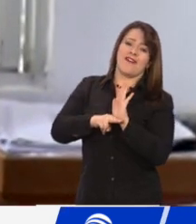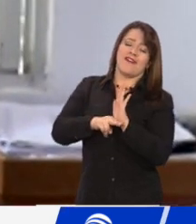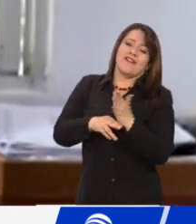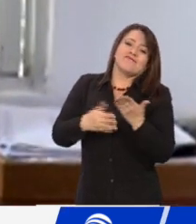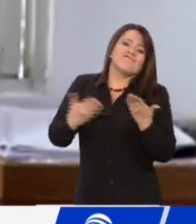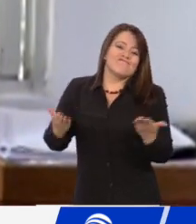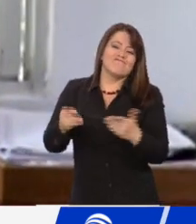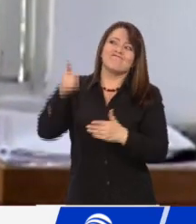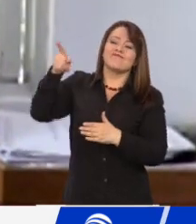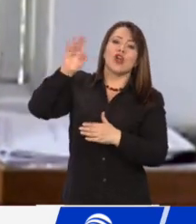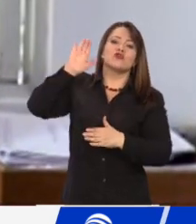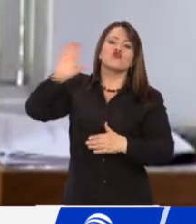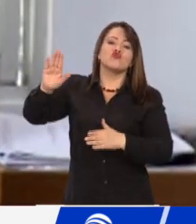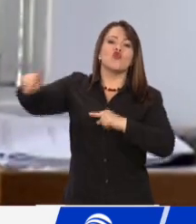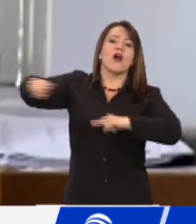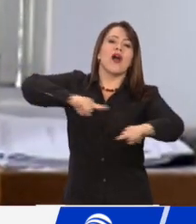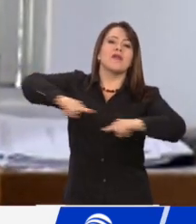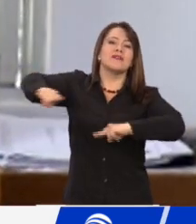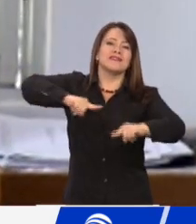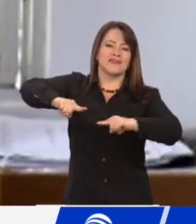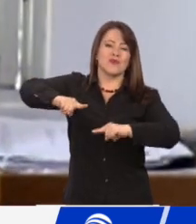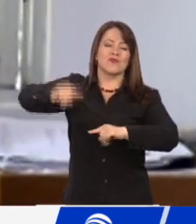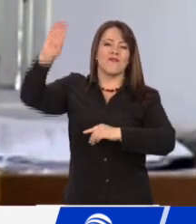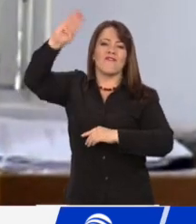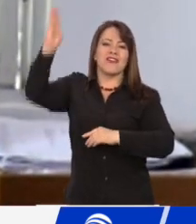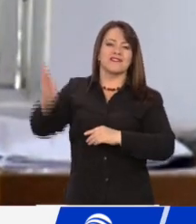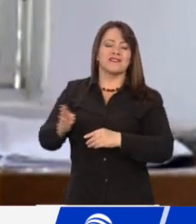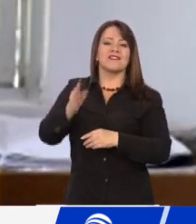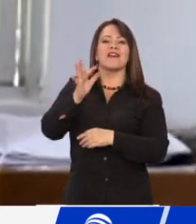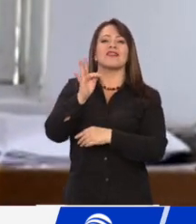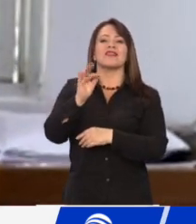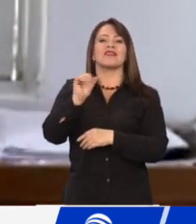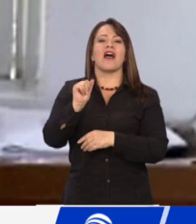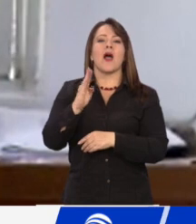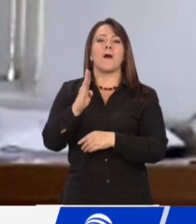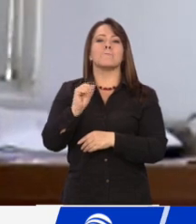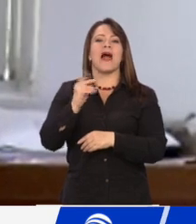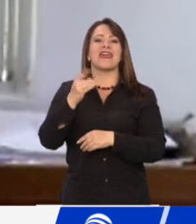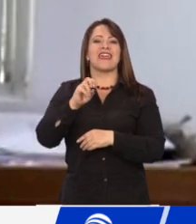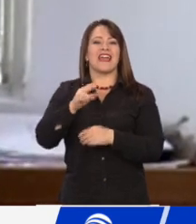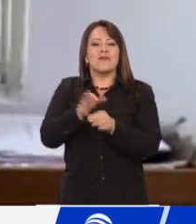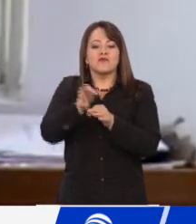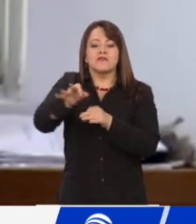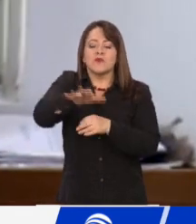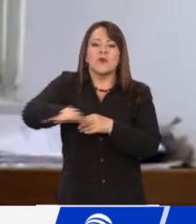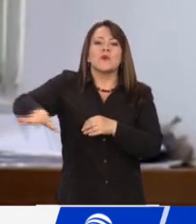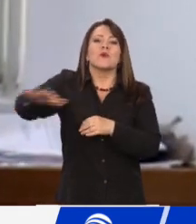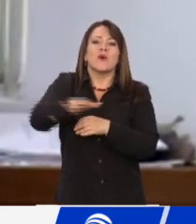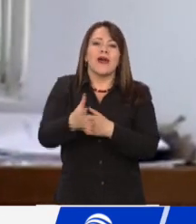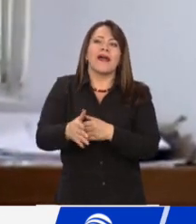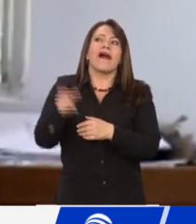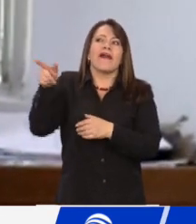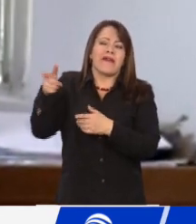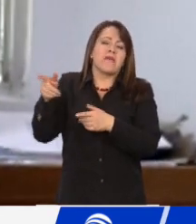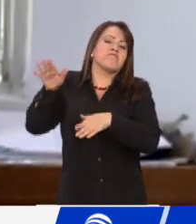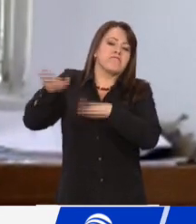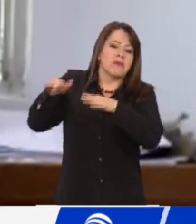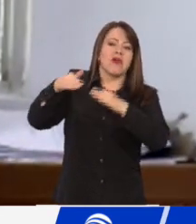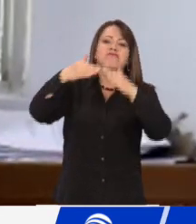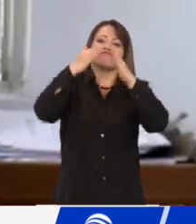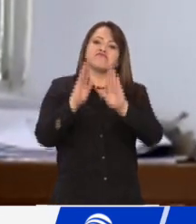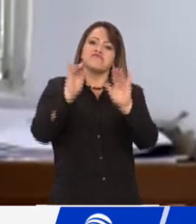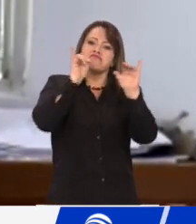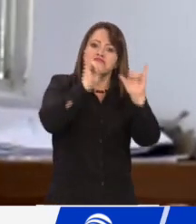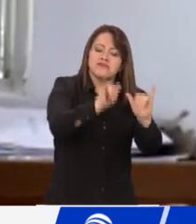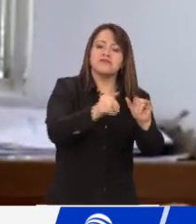Tardíamente, la administración local de Tabatinga tomó algunas medidas que se están aplicando acá en terreno, como el aislamiento, como los